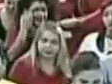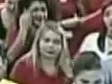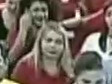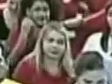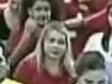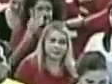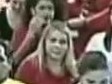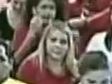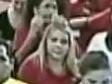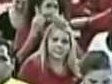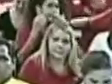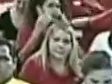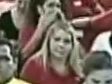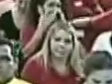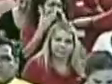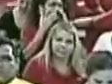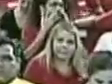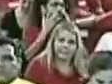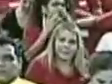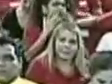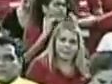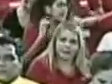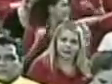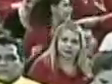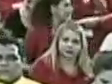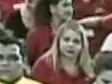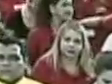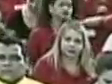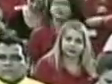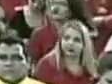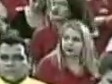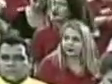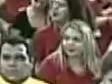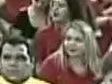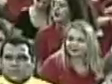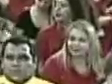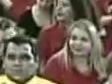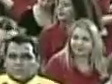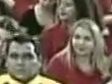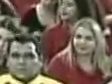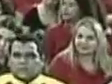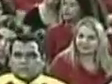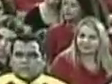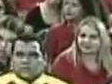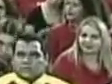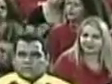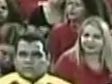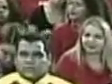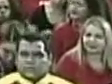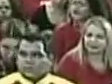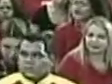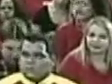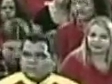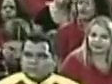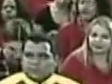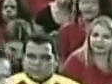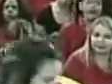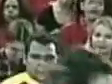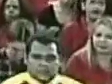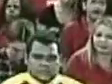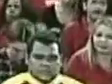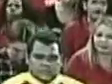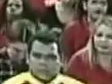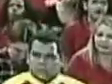la revolución por eso hoy encaramos 2020 fortaleciendo la organización y